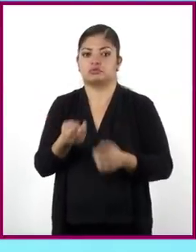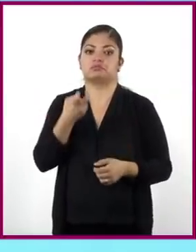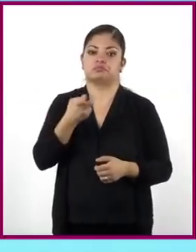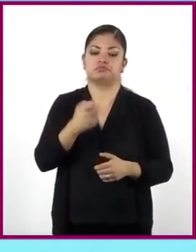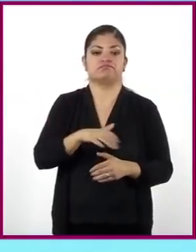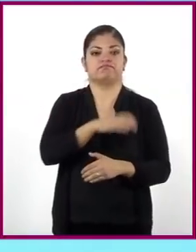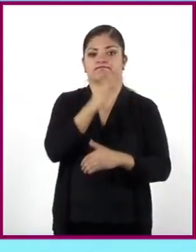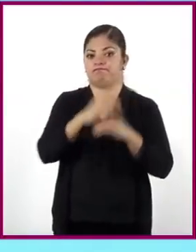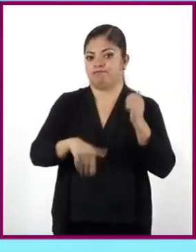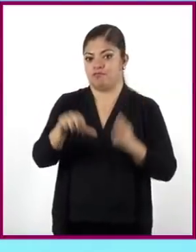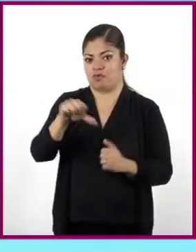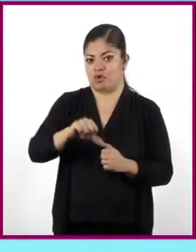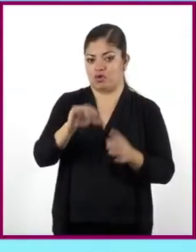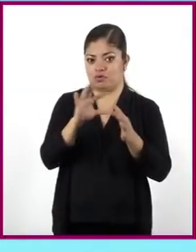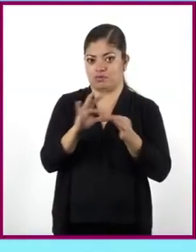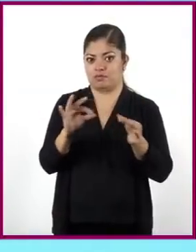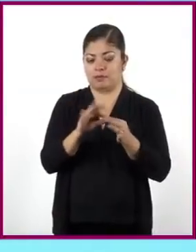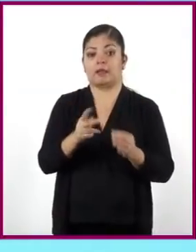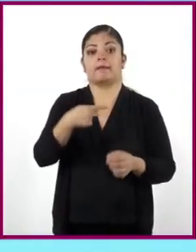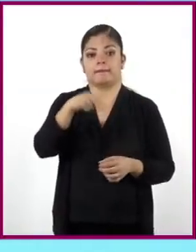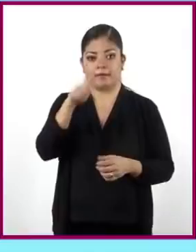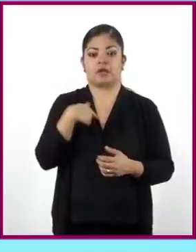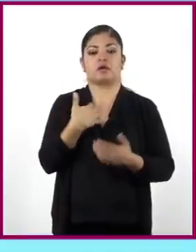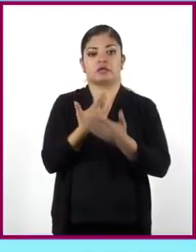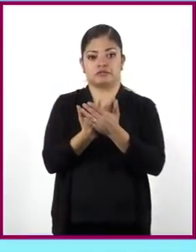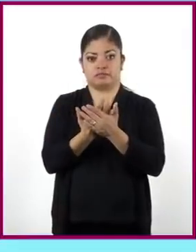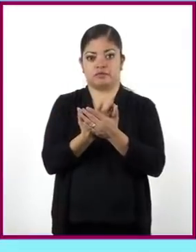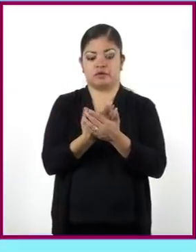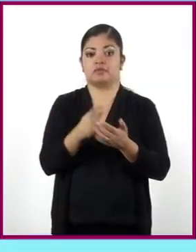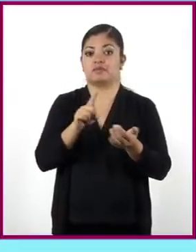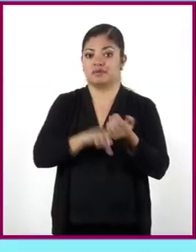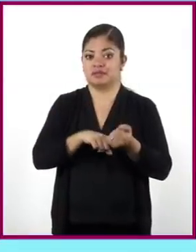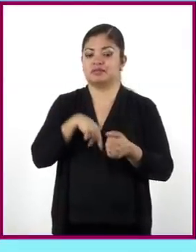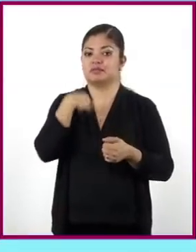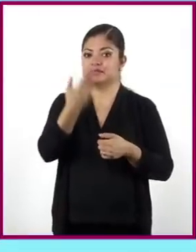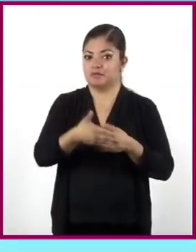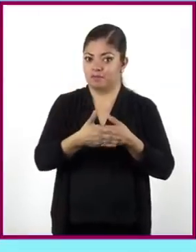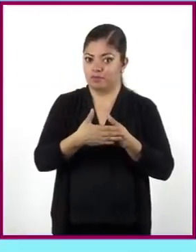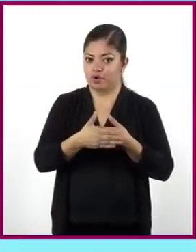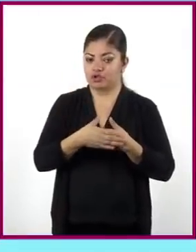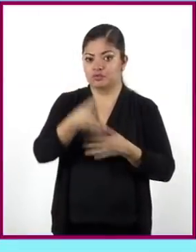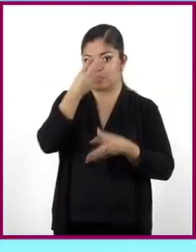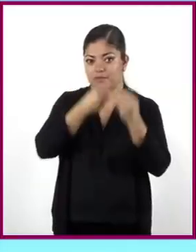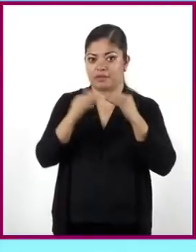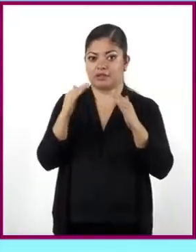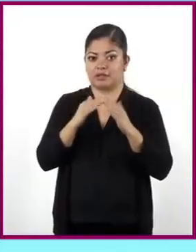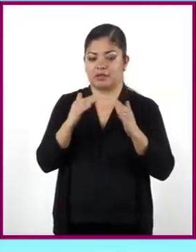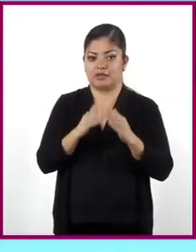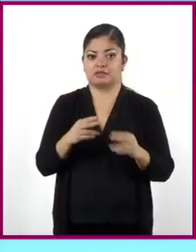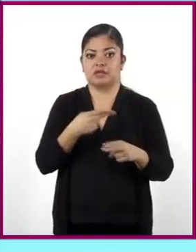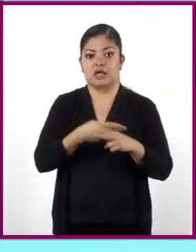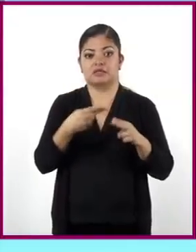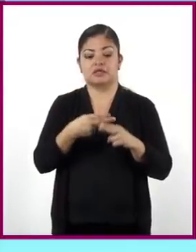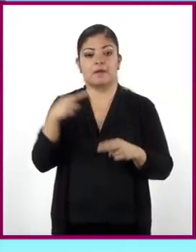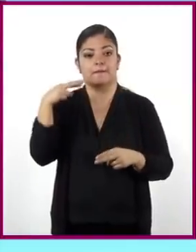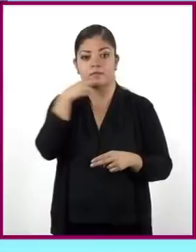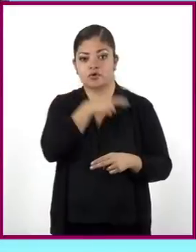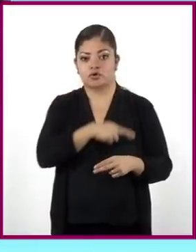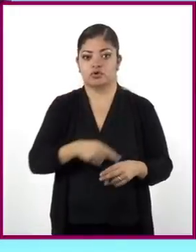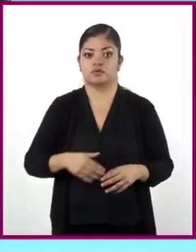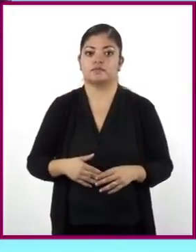al final de esta sesión, pero los esperamos a lo largo de la programación de Aprende en Casa. ¡Hasta pronto!